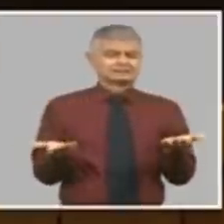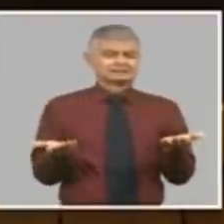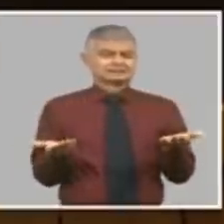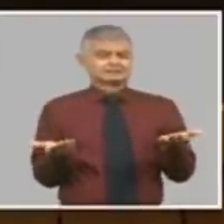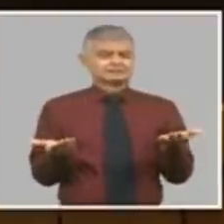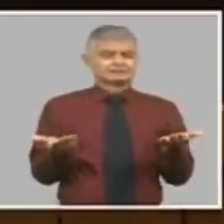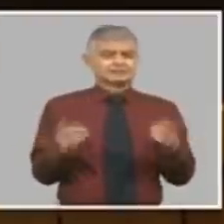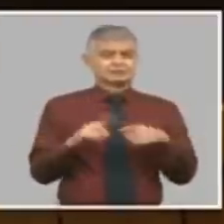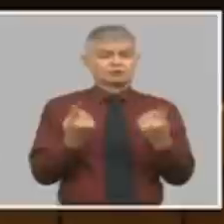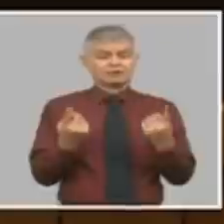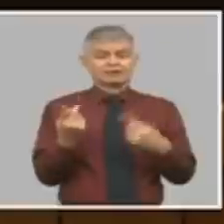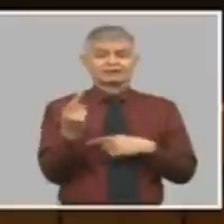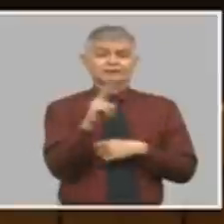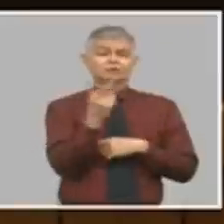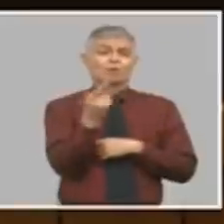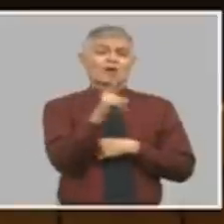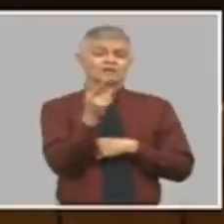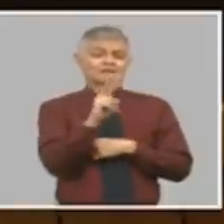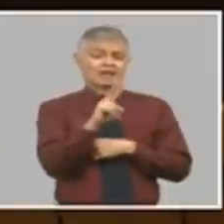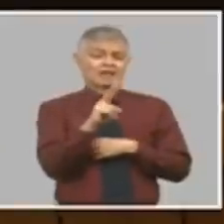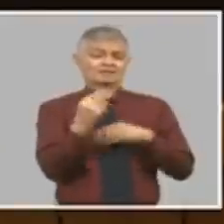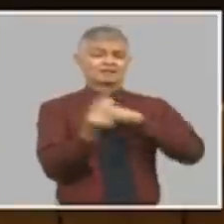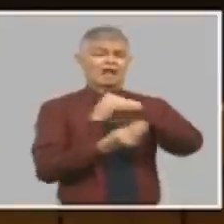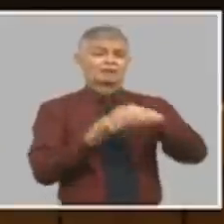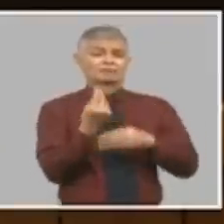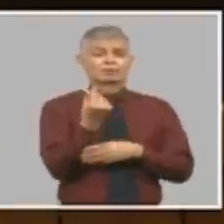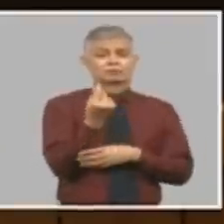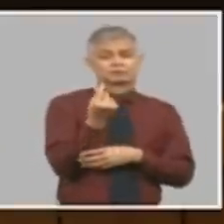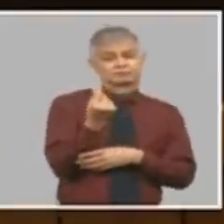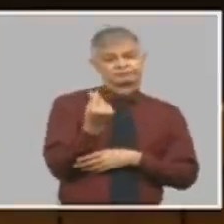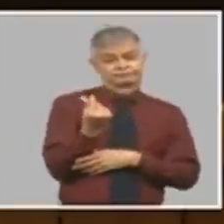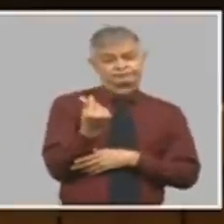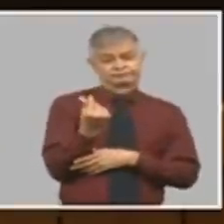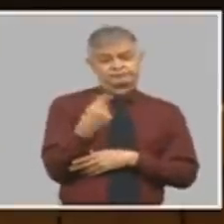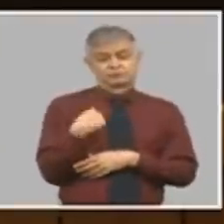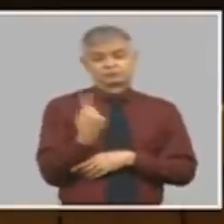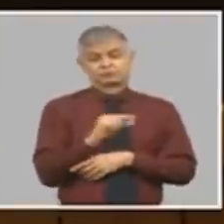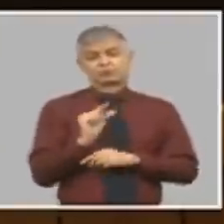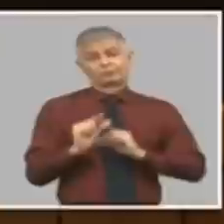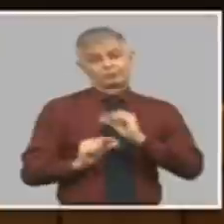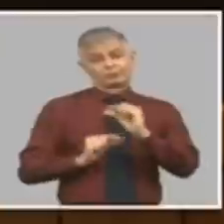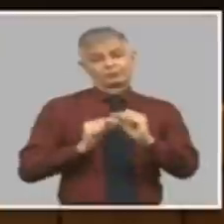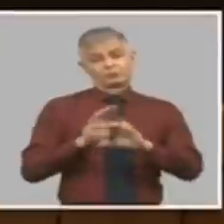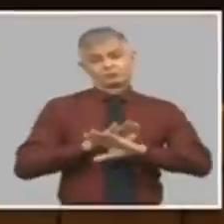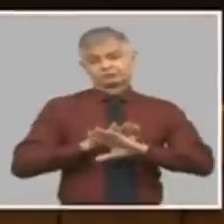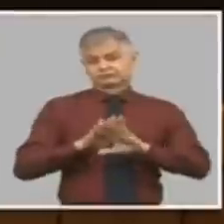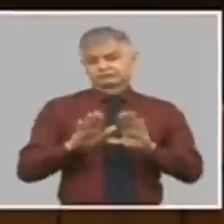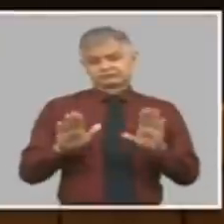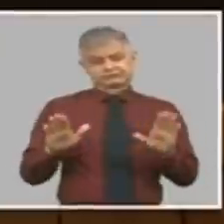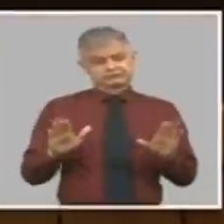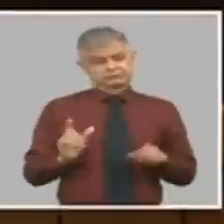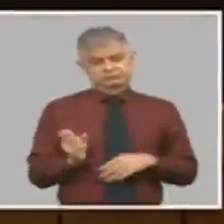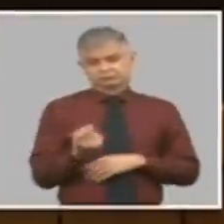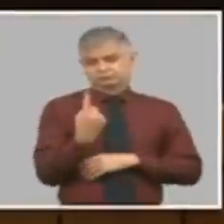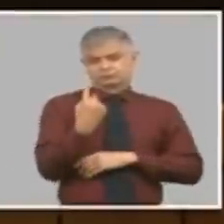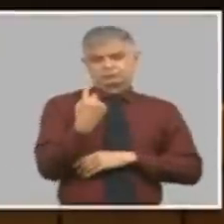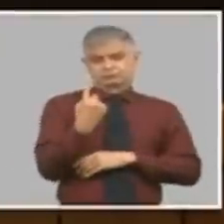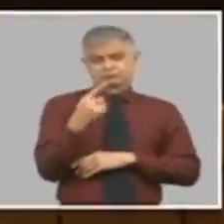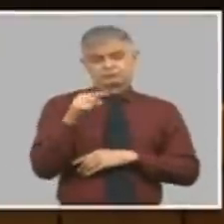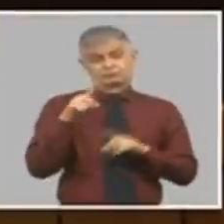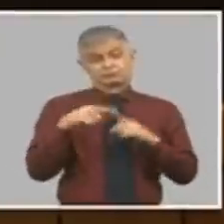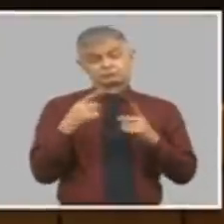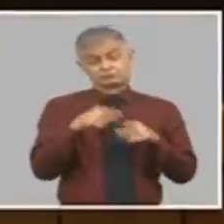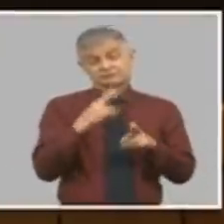por la dualidad cambiaria que nosotros tenemos que ir ordenando poco a poco y por eso la tarea se llama